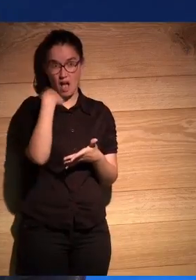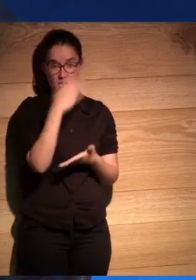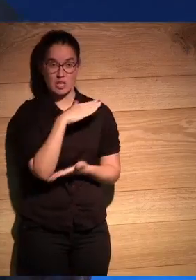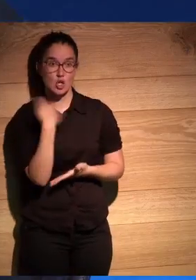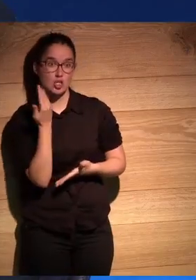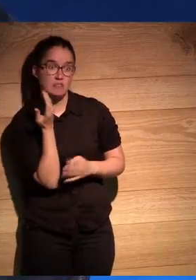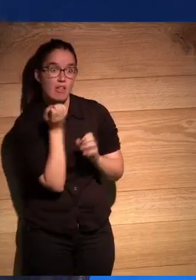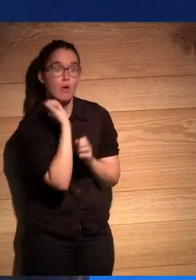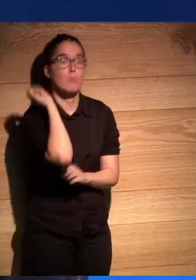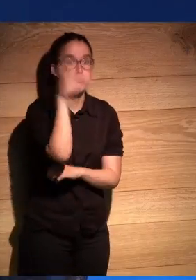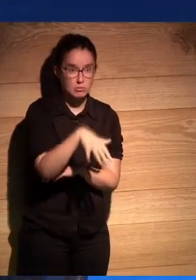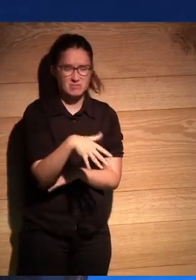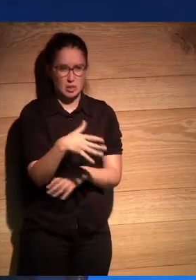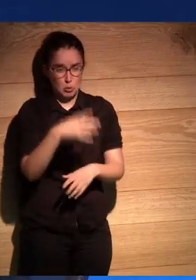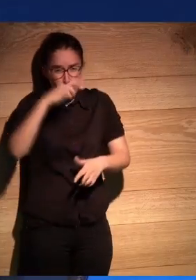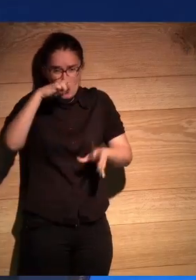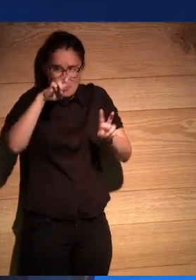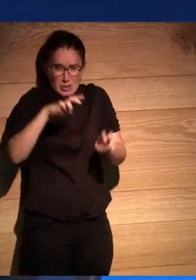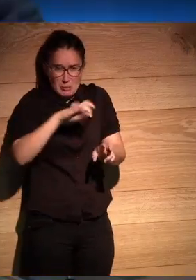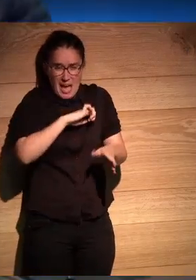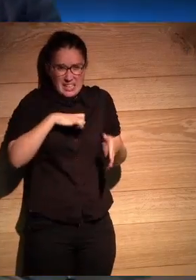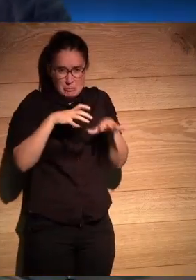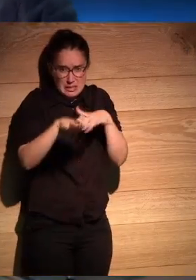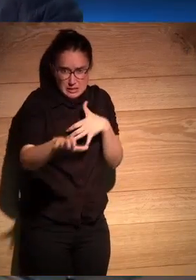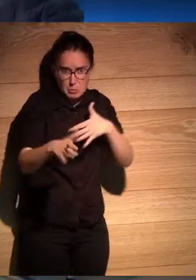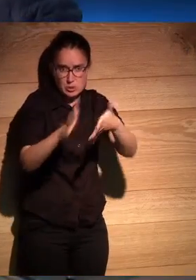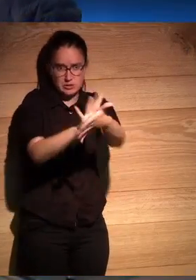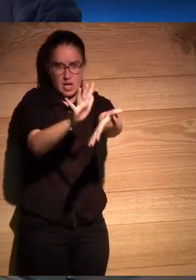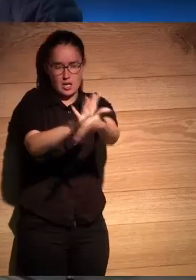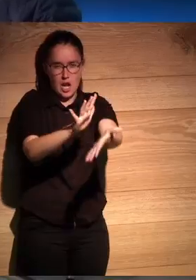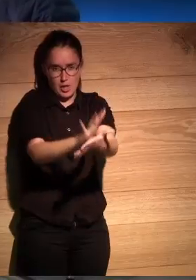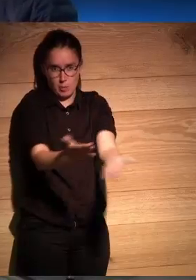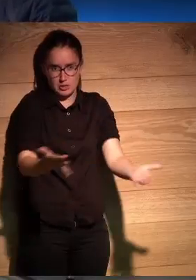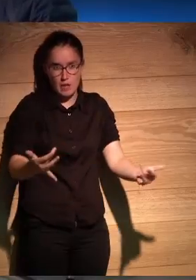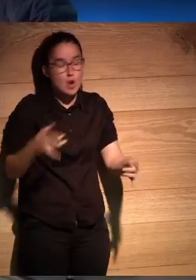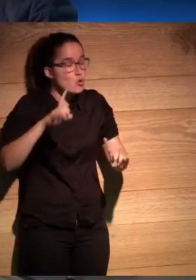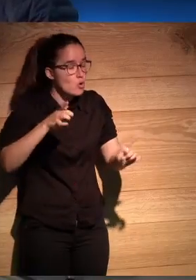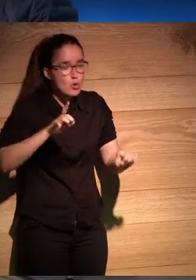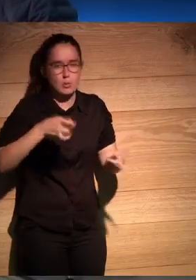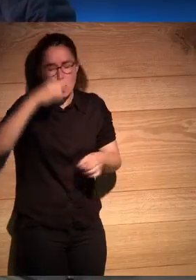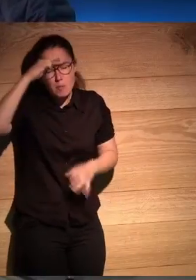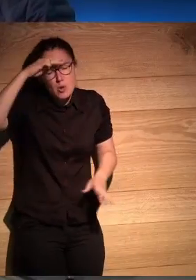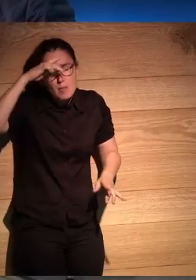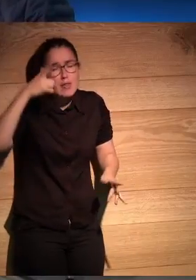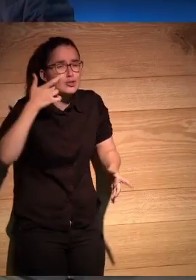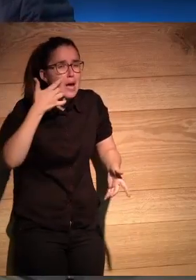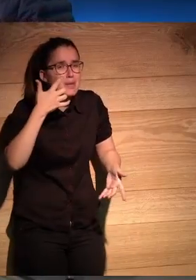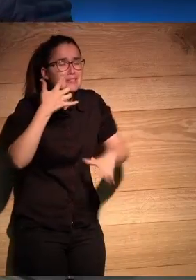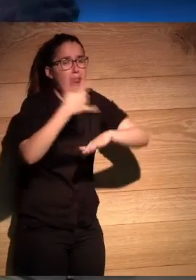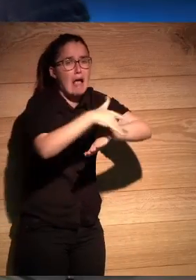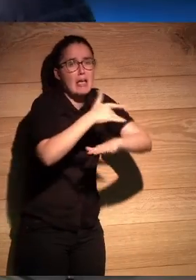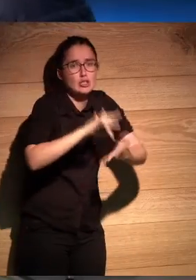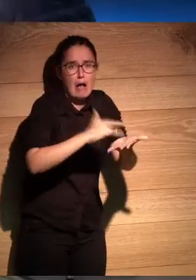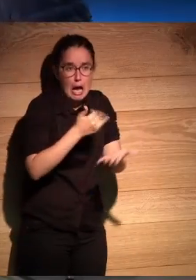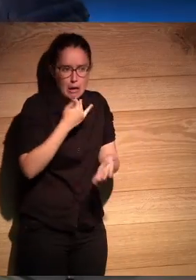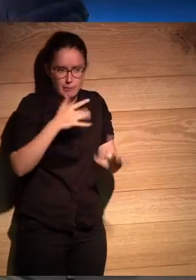en la pista de baile o que que cuernos pero que te puede preocupar no nos va a pasar nada no no porque estamos muy preocupados aquí a ver si les pasa algo en la calle yo digo